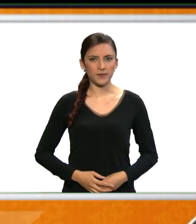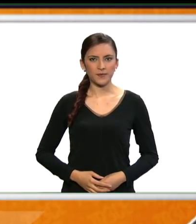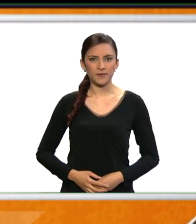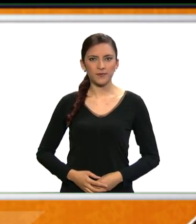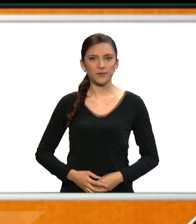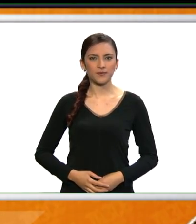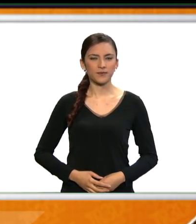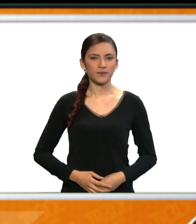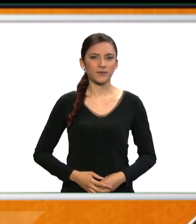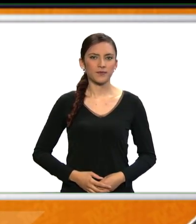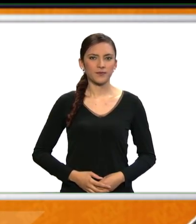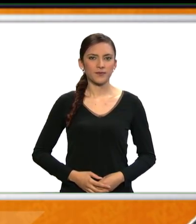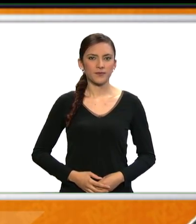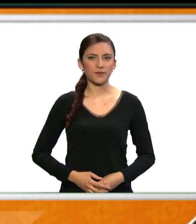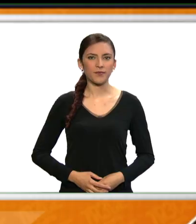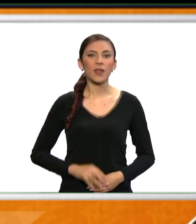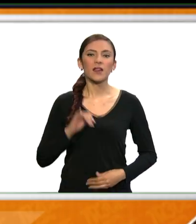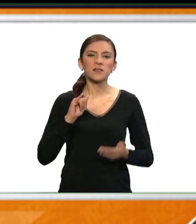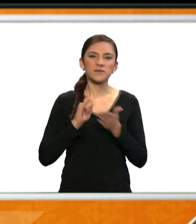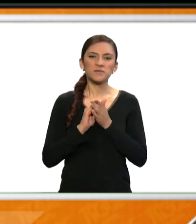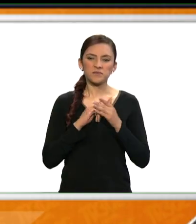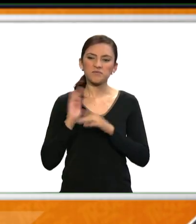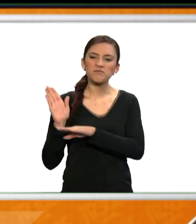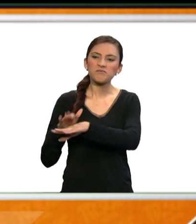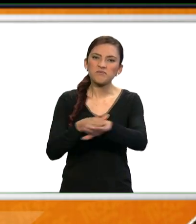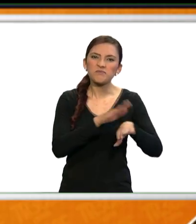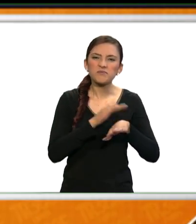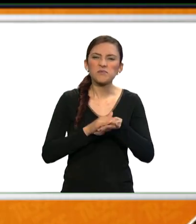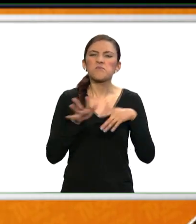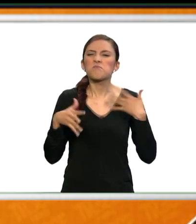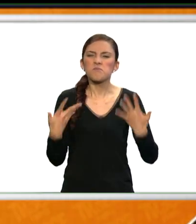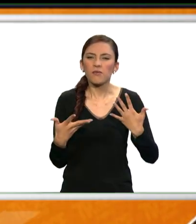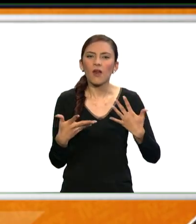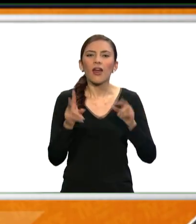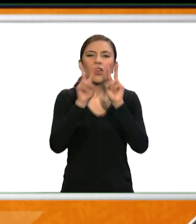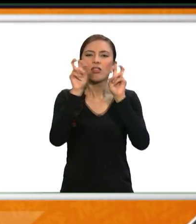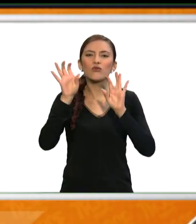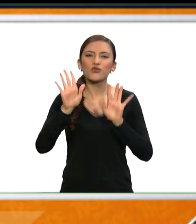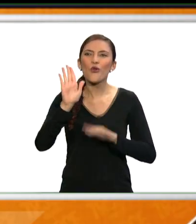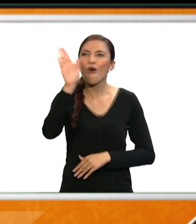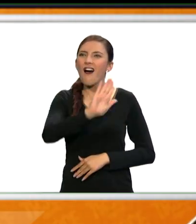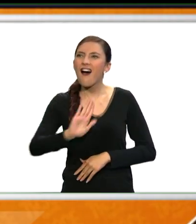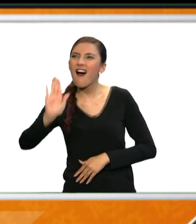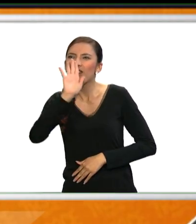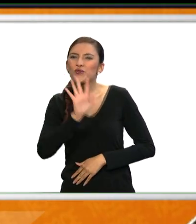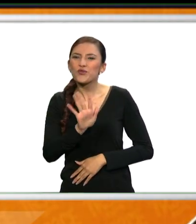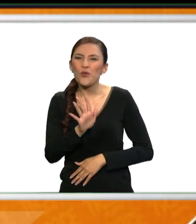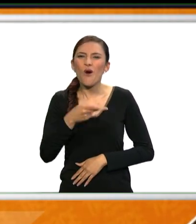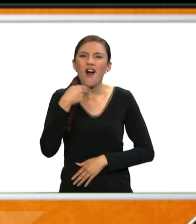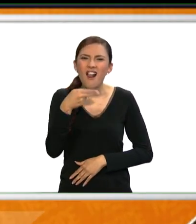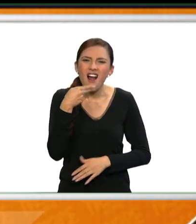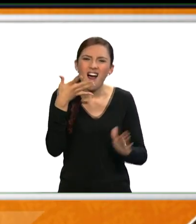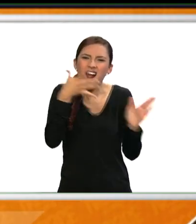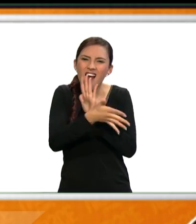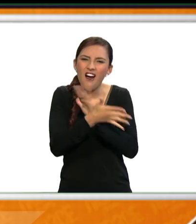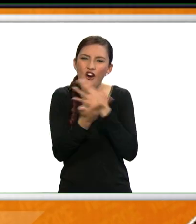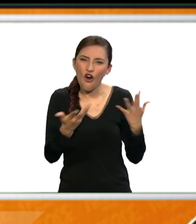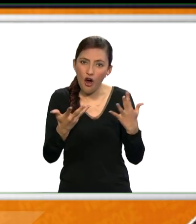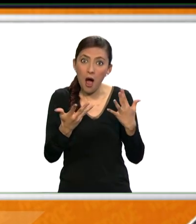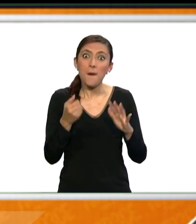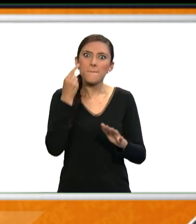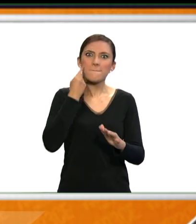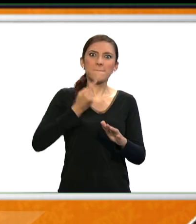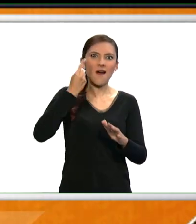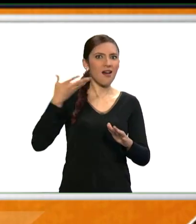Tenemos la convocatoria de relatos regionales, es la primera vez que se hace esta modalidad. Consejo